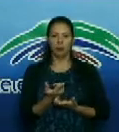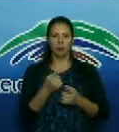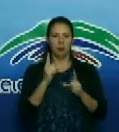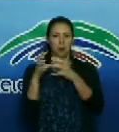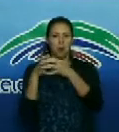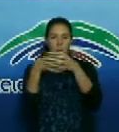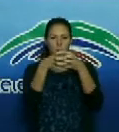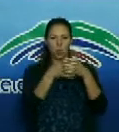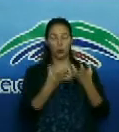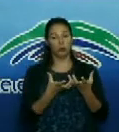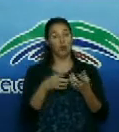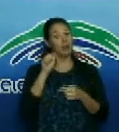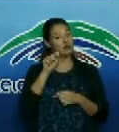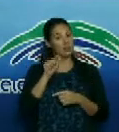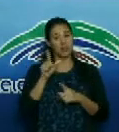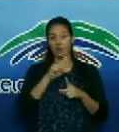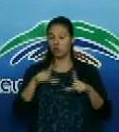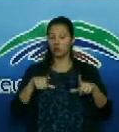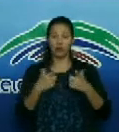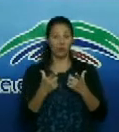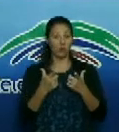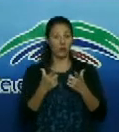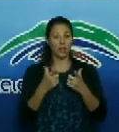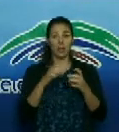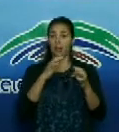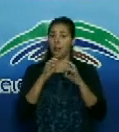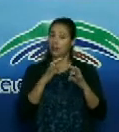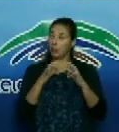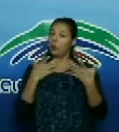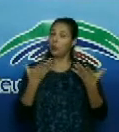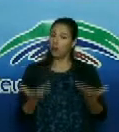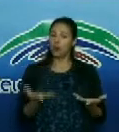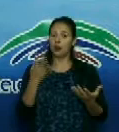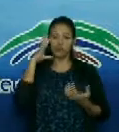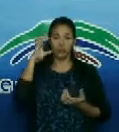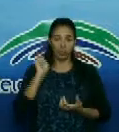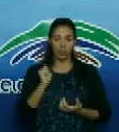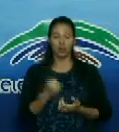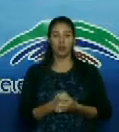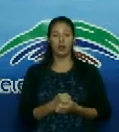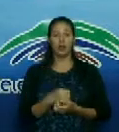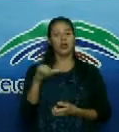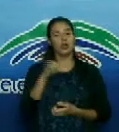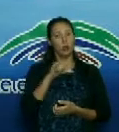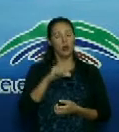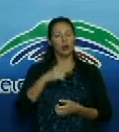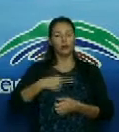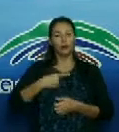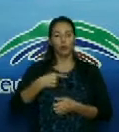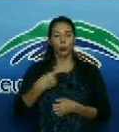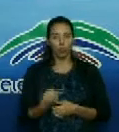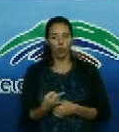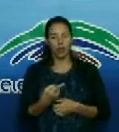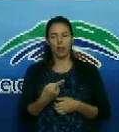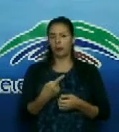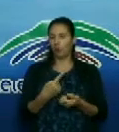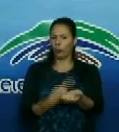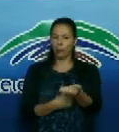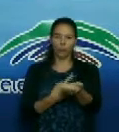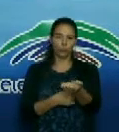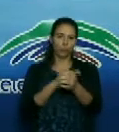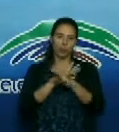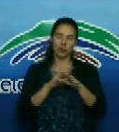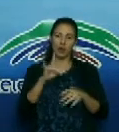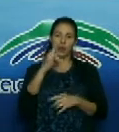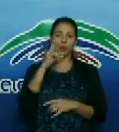vamos a colaborar para ganar esta batalla contra la COVID-19. Y ese aplauso que ofrecemos a las 9 de la noche, a todo el personal